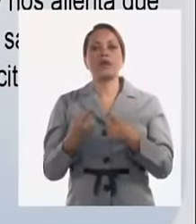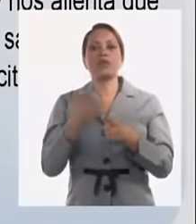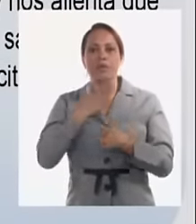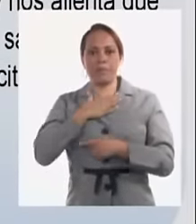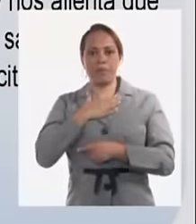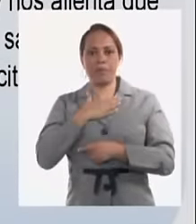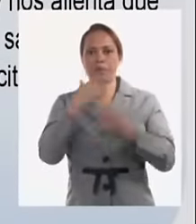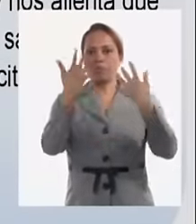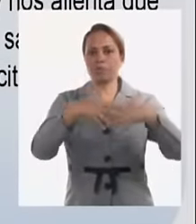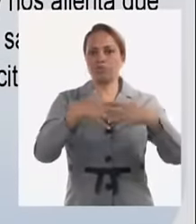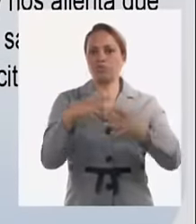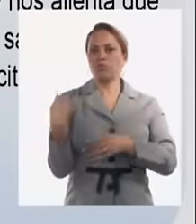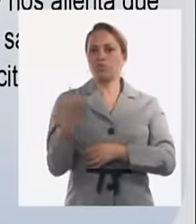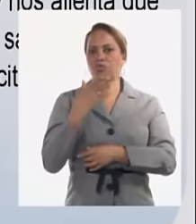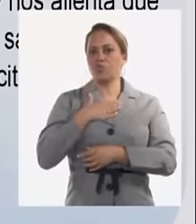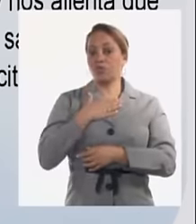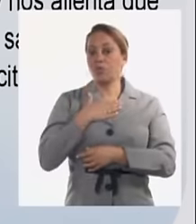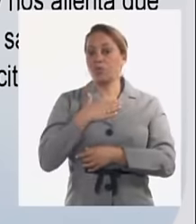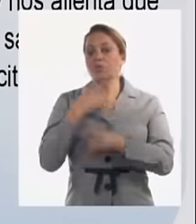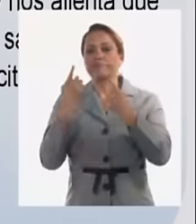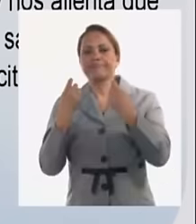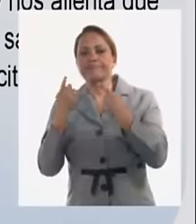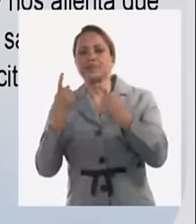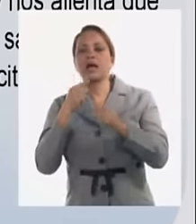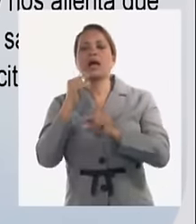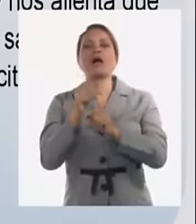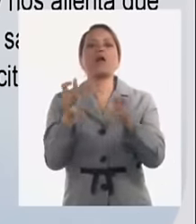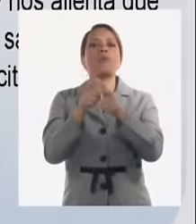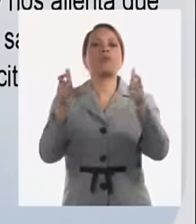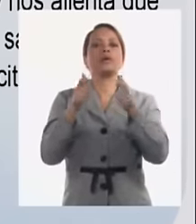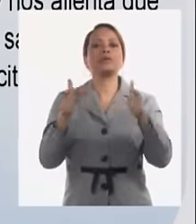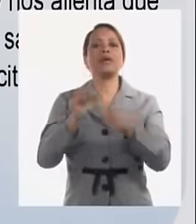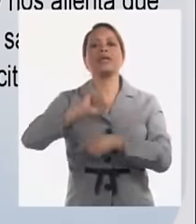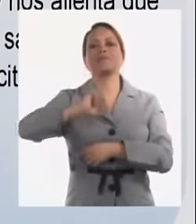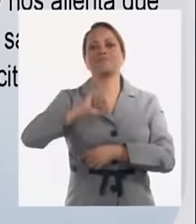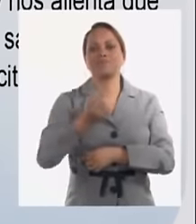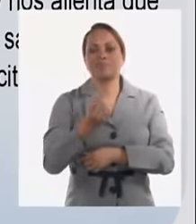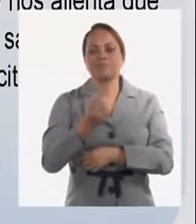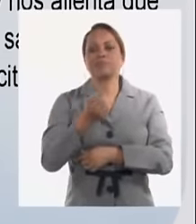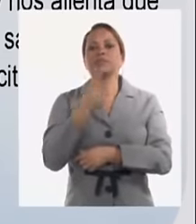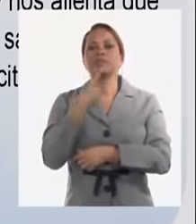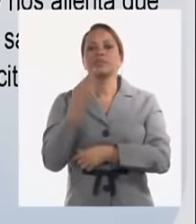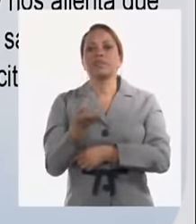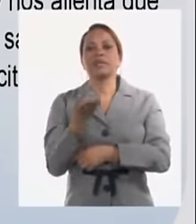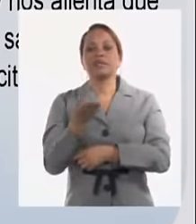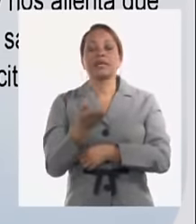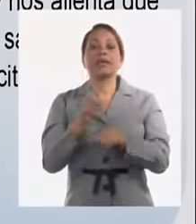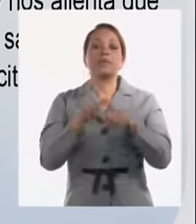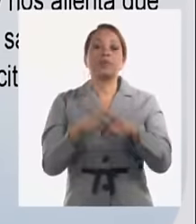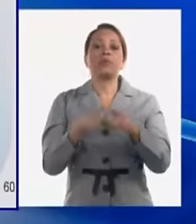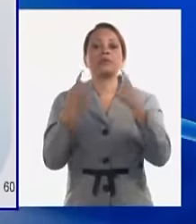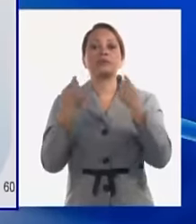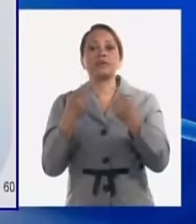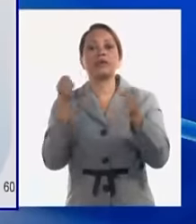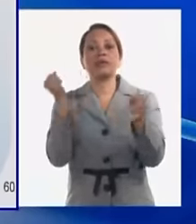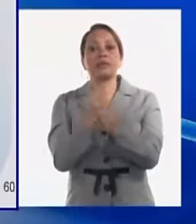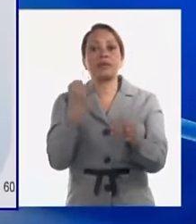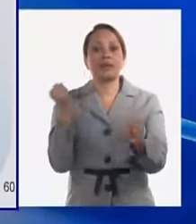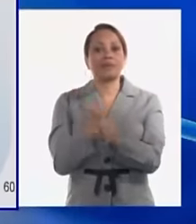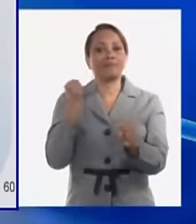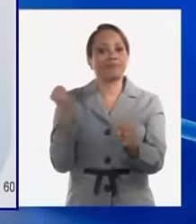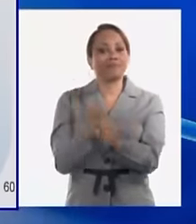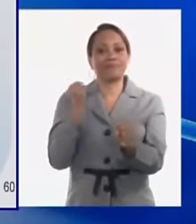producir y para ello hay que incrementar la exigencia en cuanto a la necesidad de trabajar trabajar